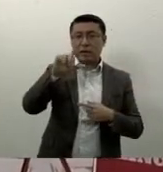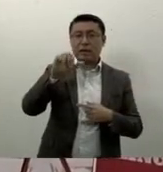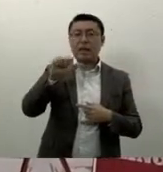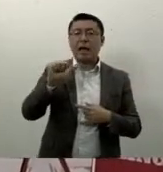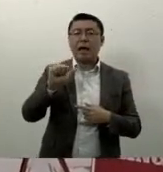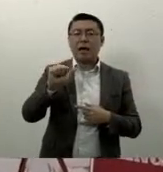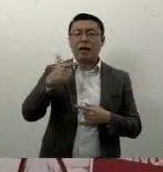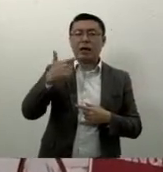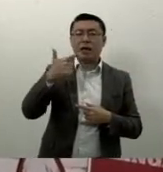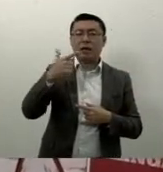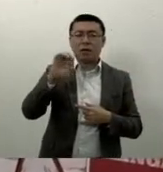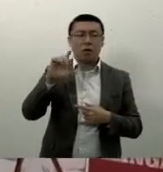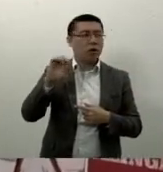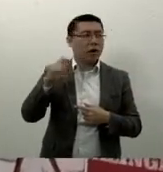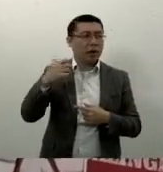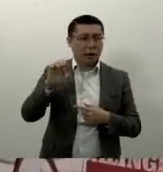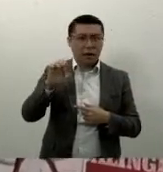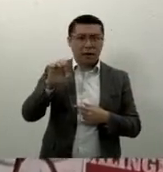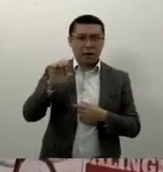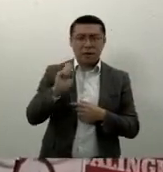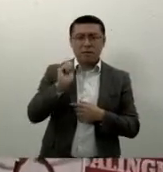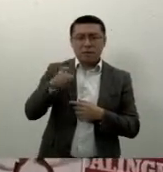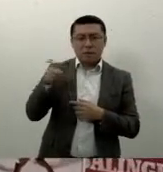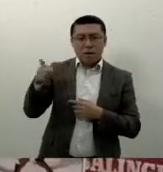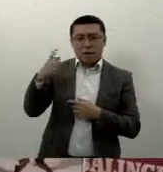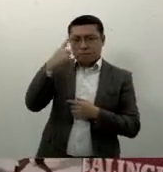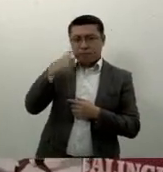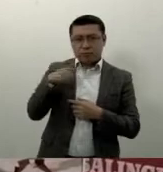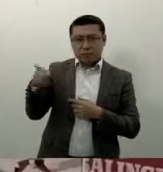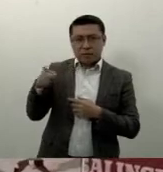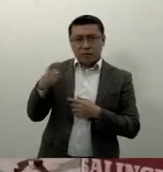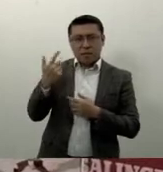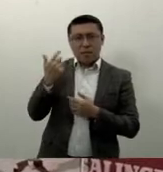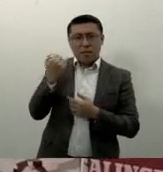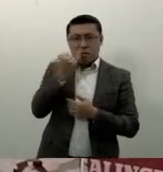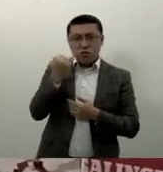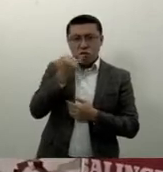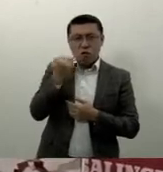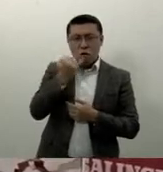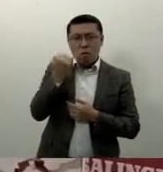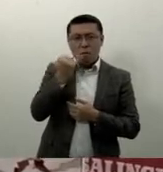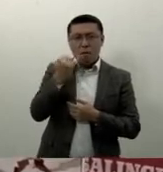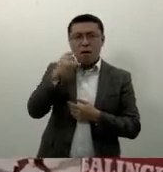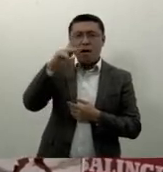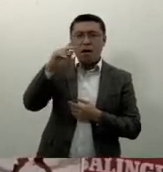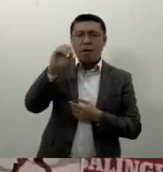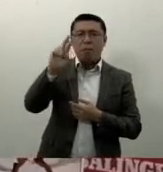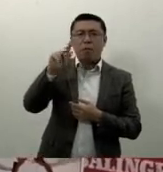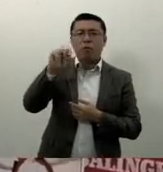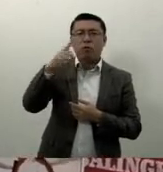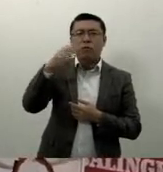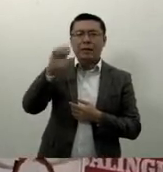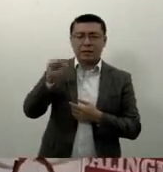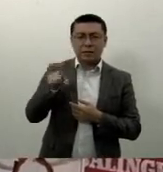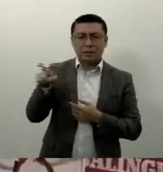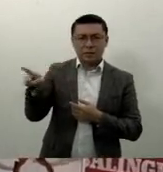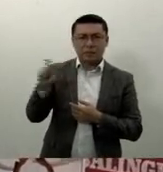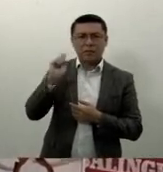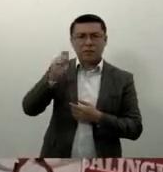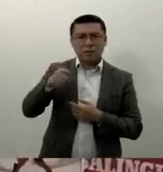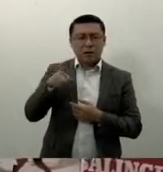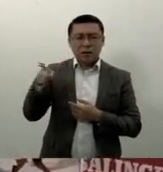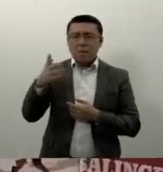las principales autoras y autores en lengua portuguesa por una obra no solo novelística sino también